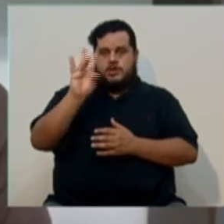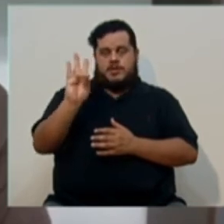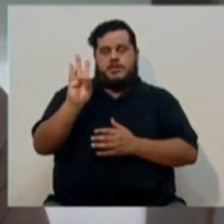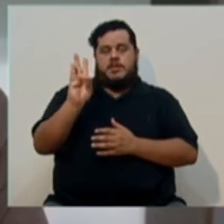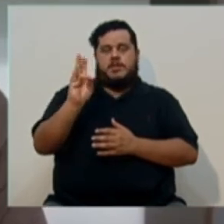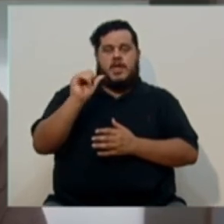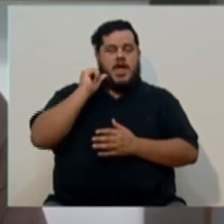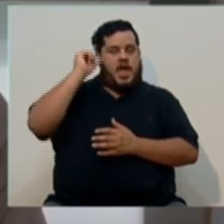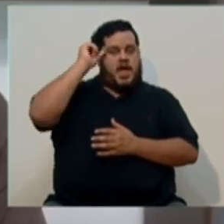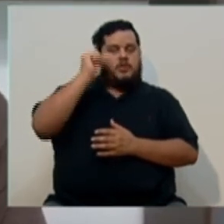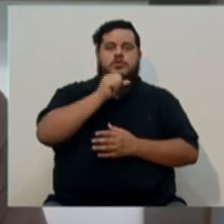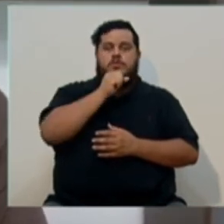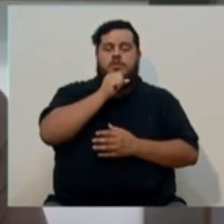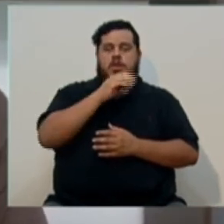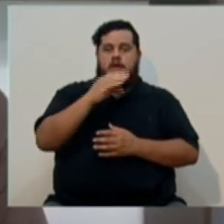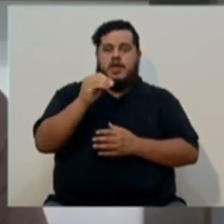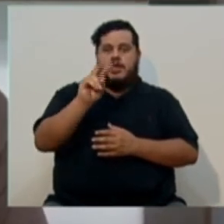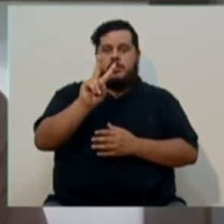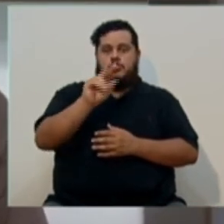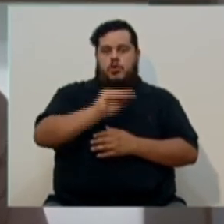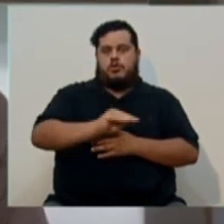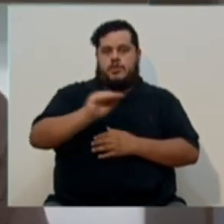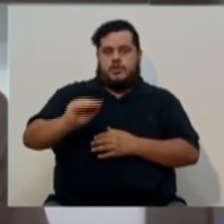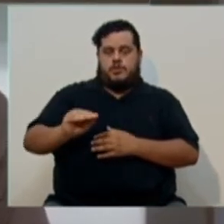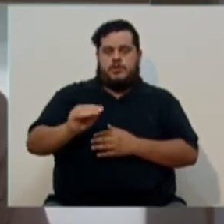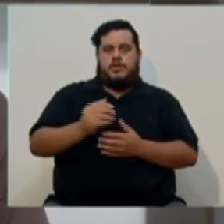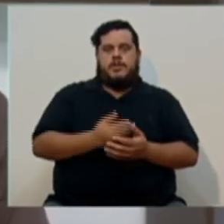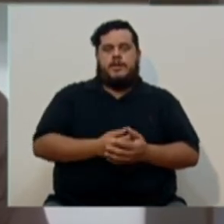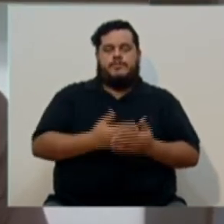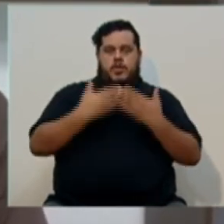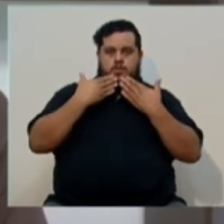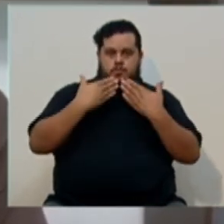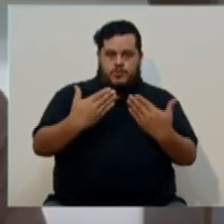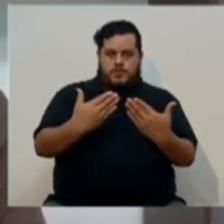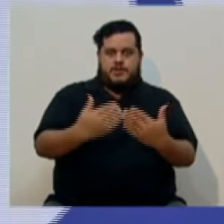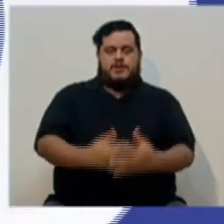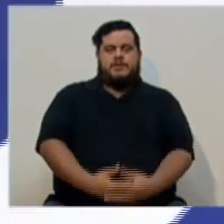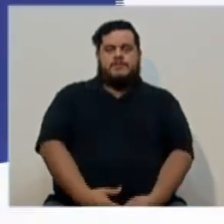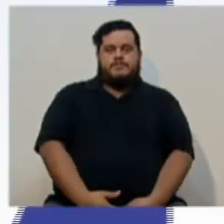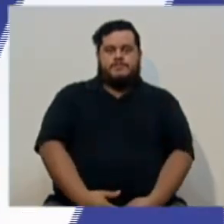adultos mayores y 2 menores de edad. Muchas gracias.